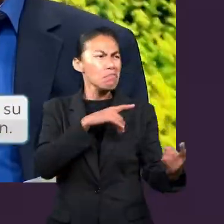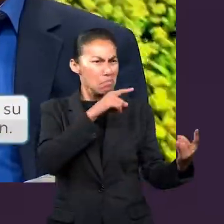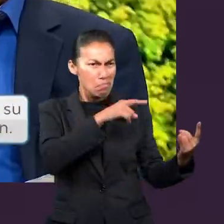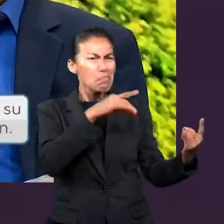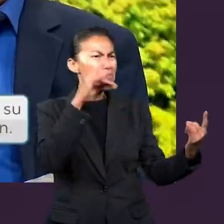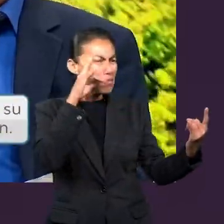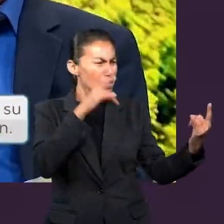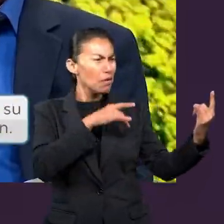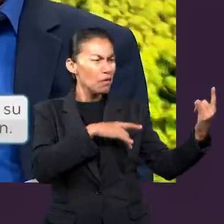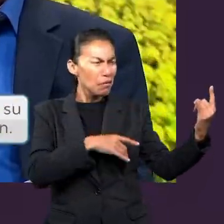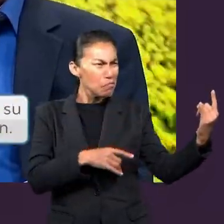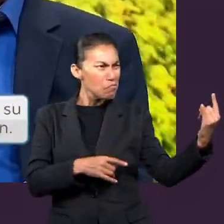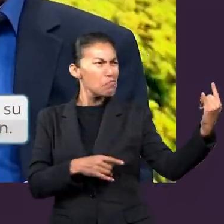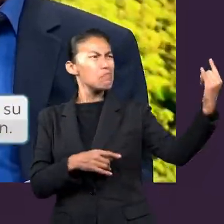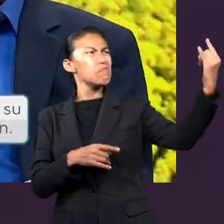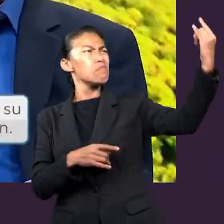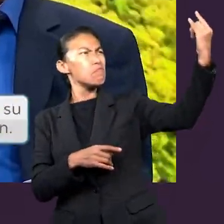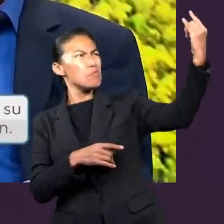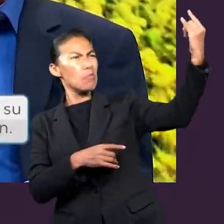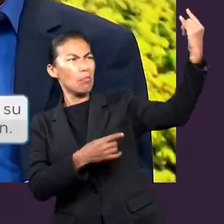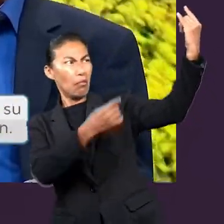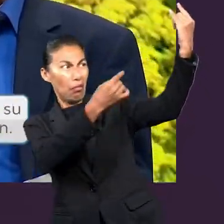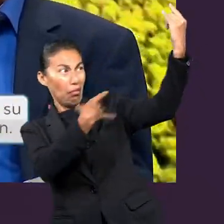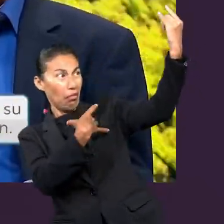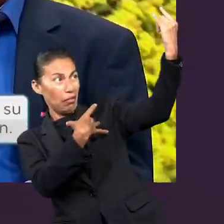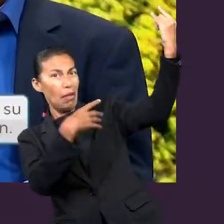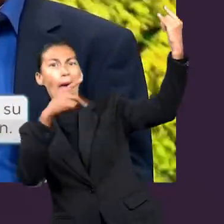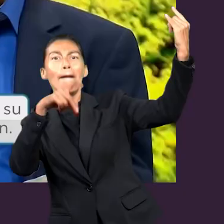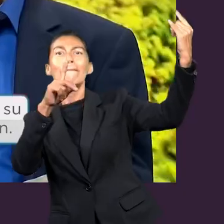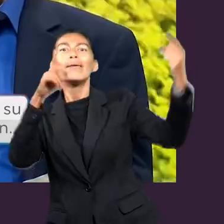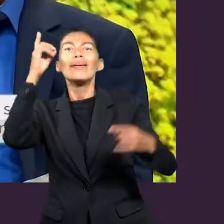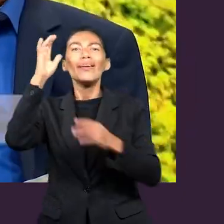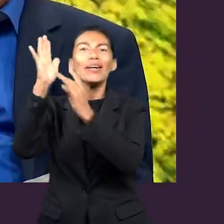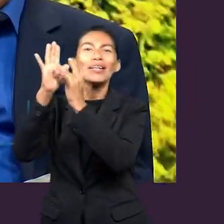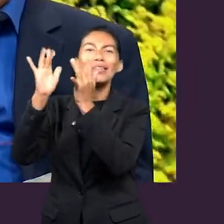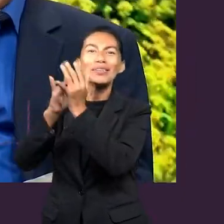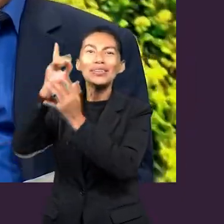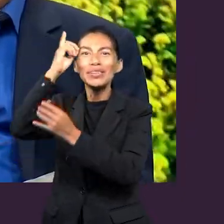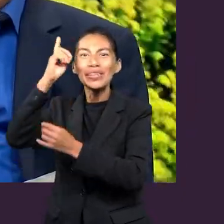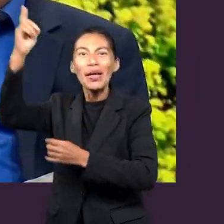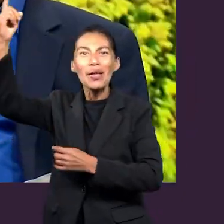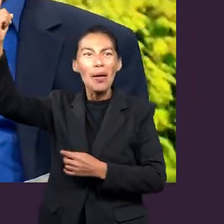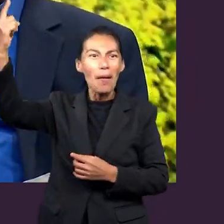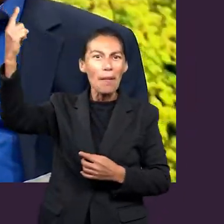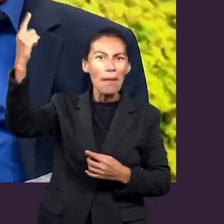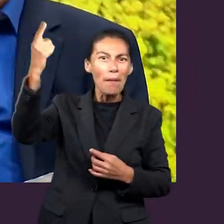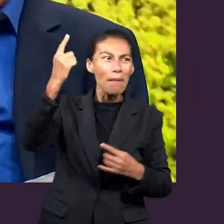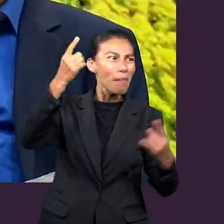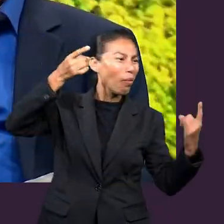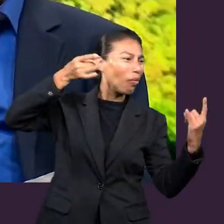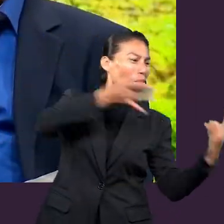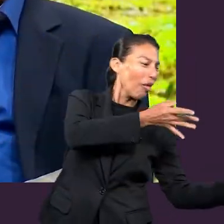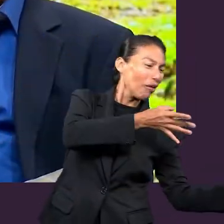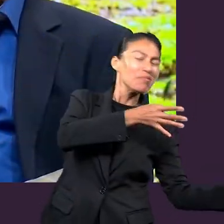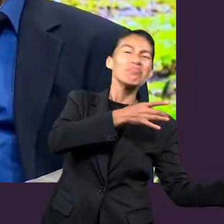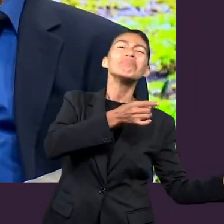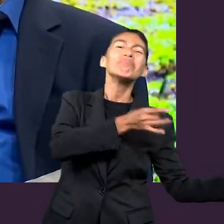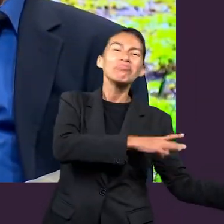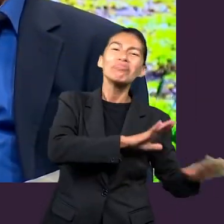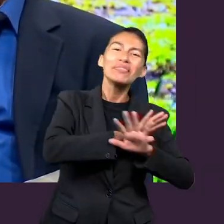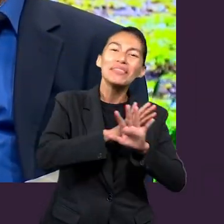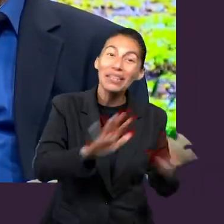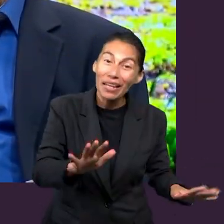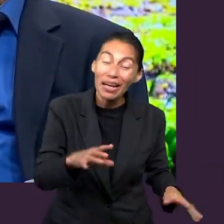ser las potestades de las tinieblas, Cristo las ha dominado y las ha subyugado. Lo segundo que el apóstol nos dice